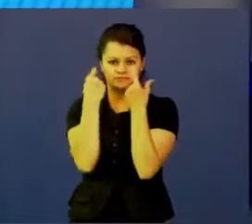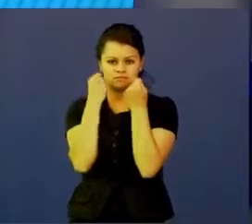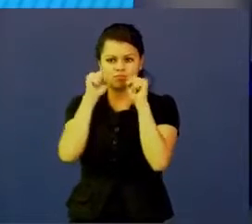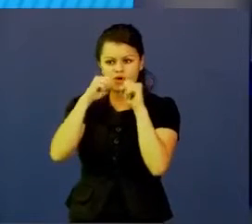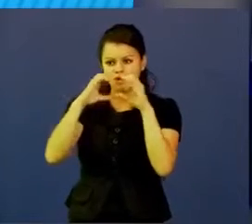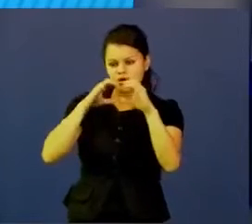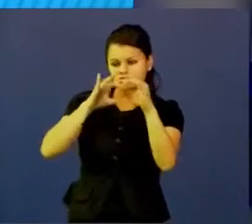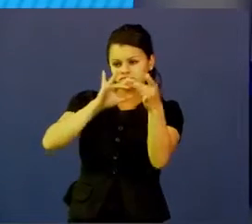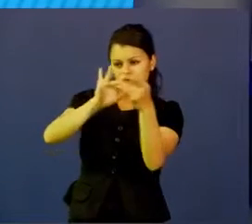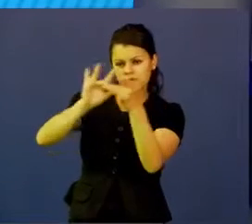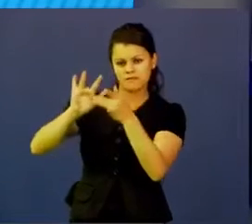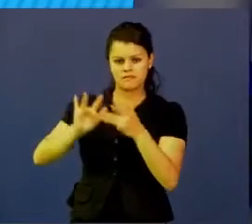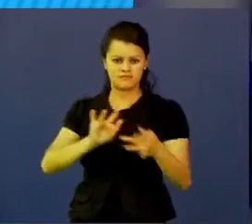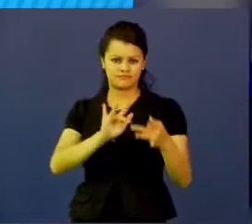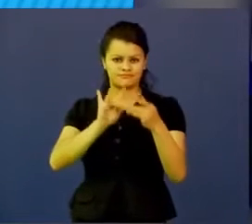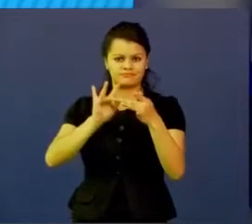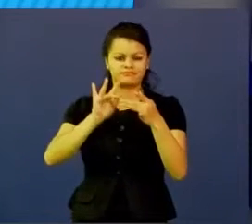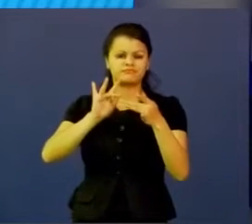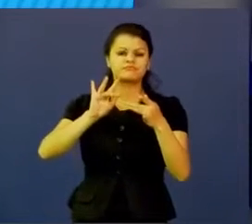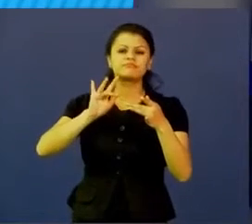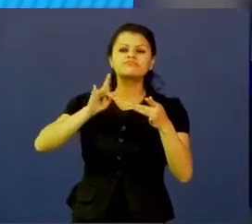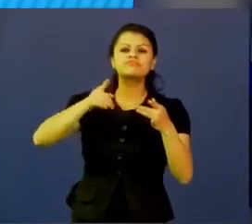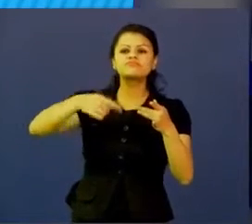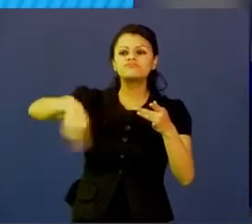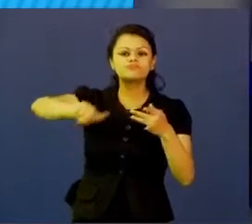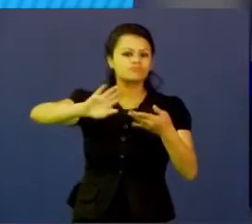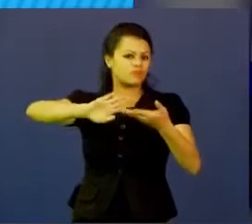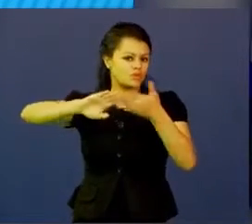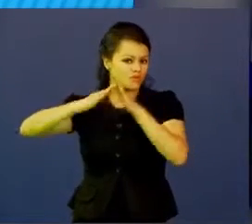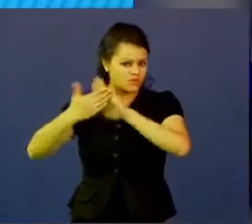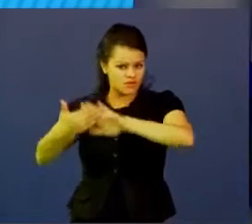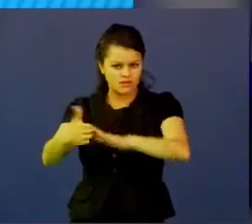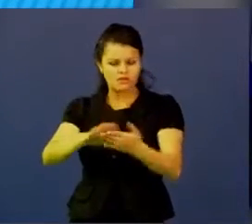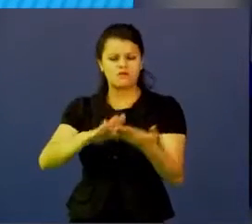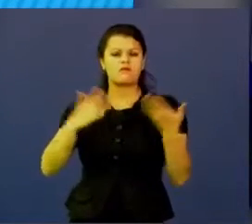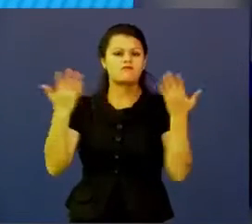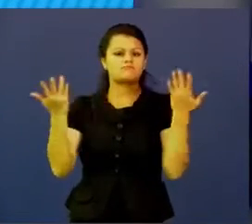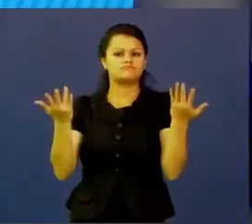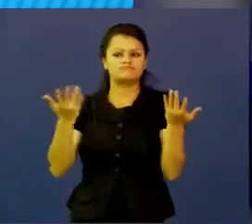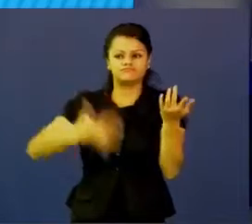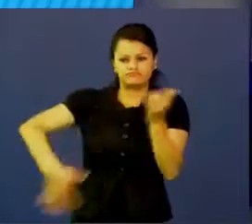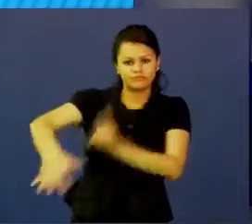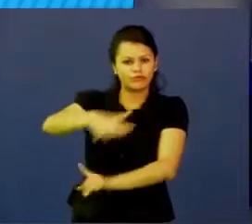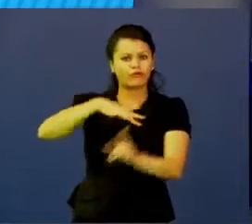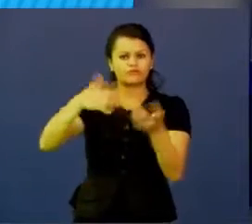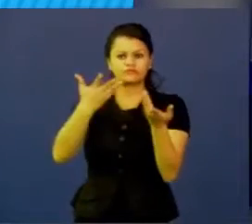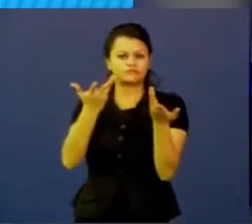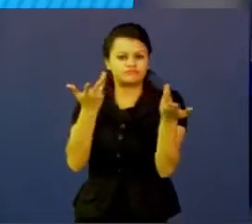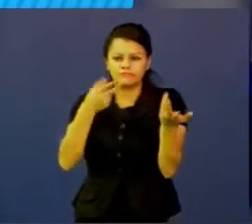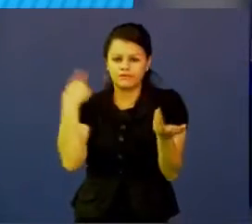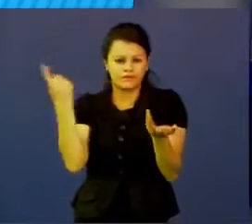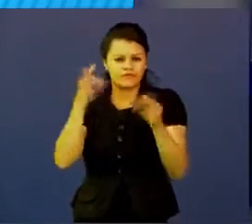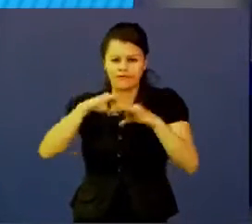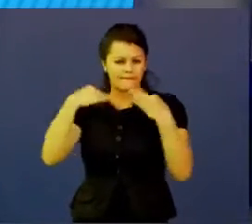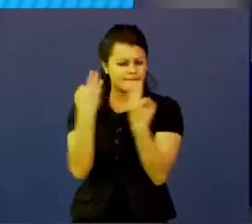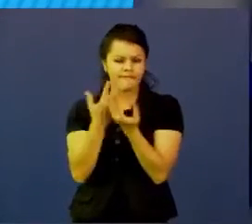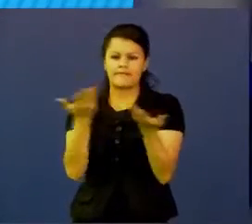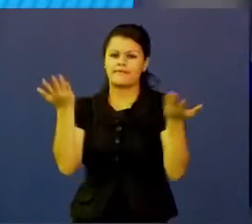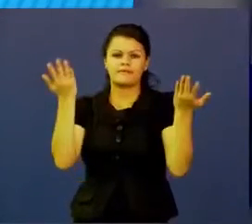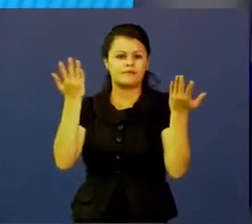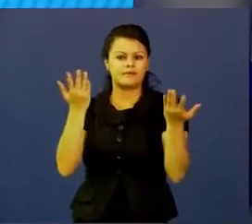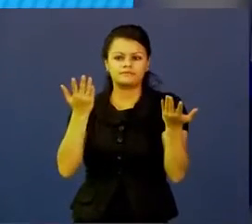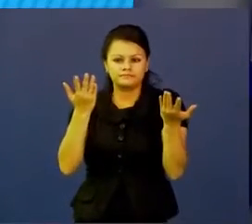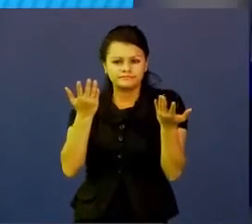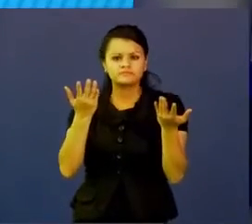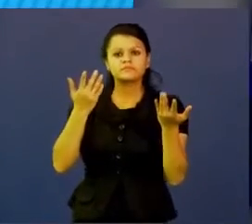su comunidad, con su entorno en general, con su familia y